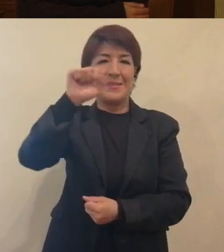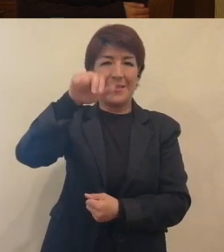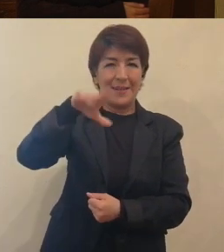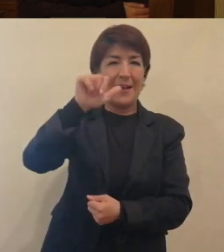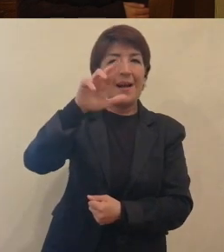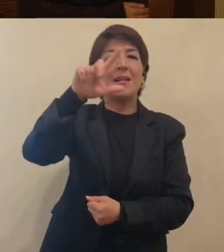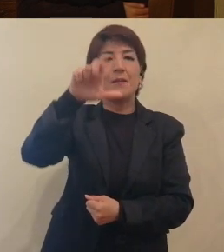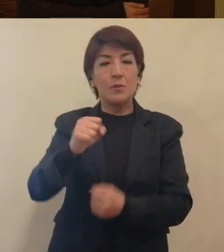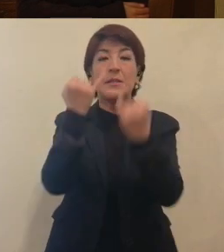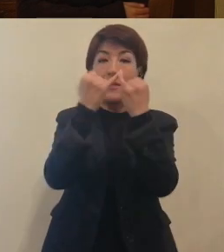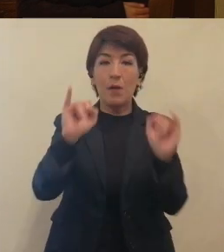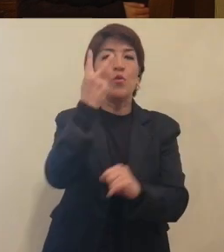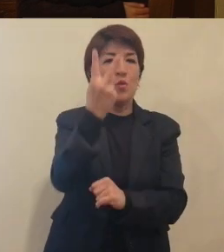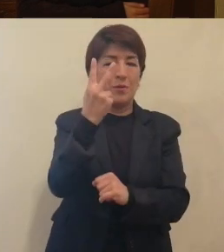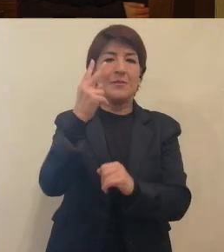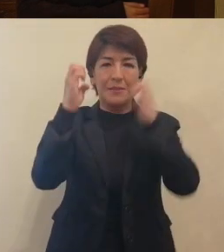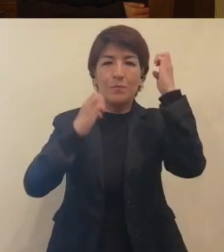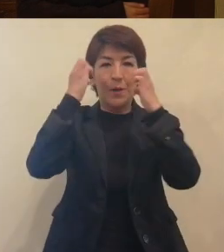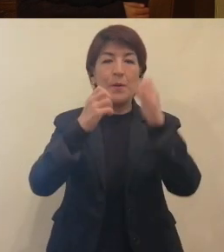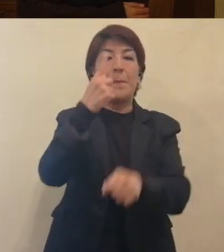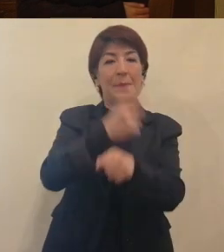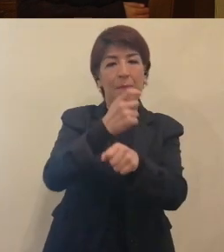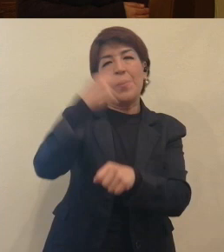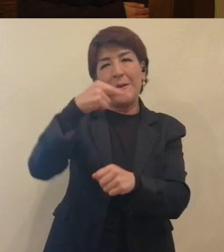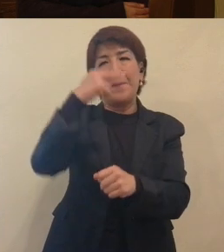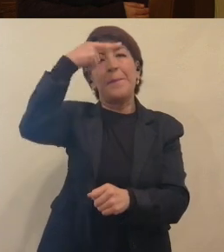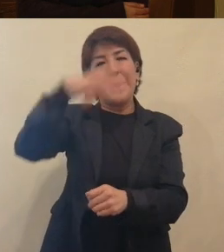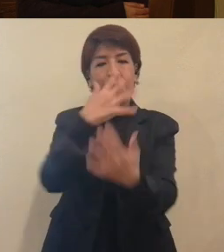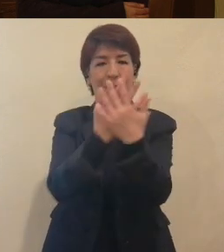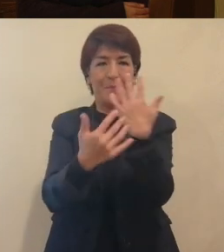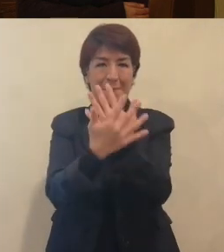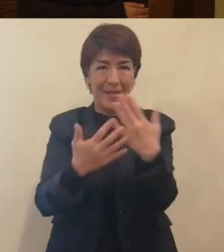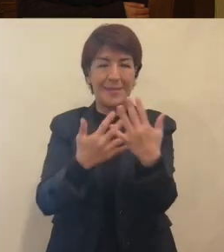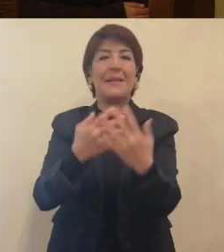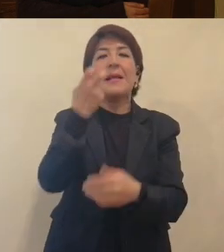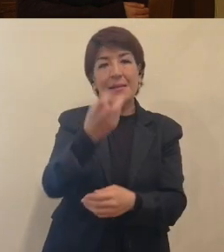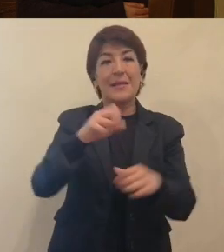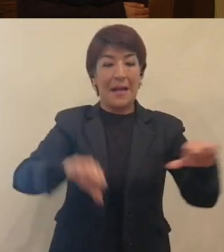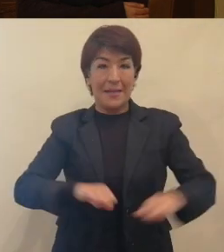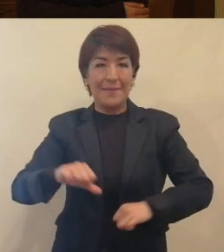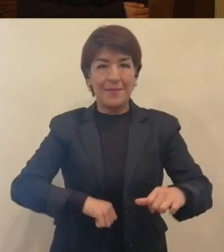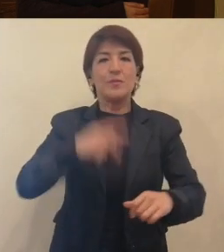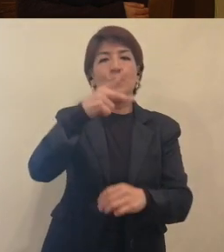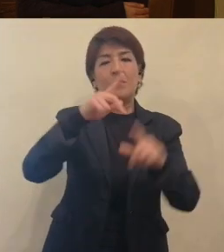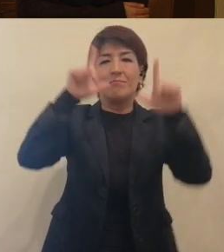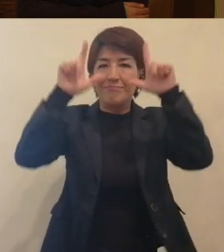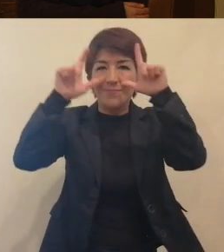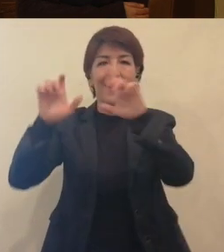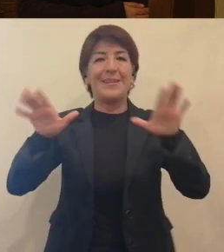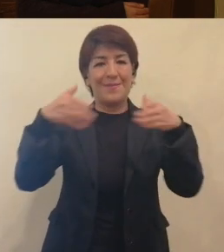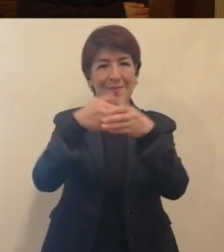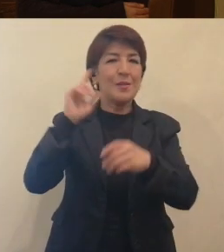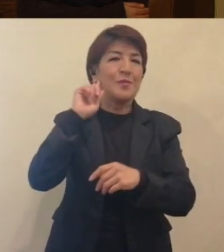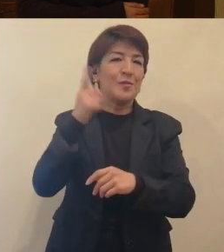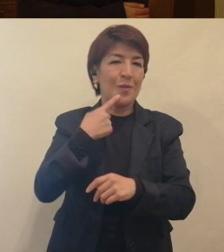dos exposiciones. Una de ellas es México en las manos, que es esta exposición creada por el colectivo Fotógrafos Sordos